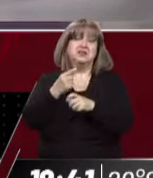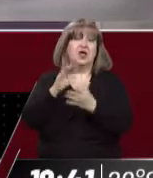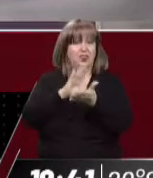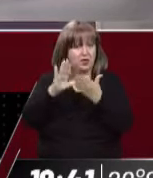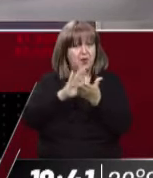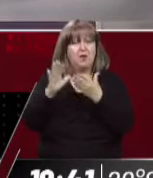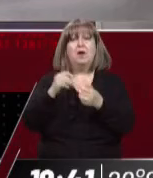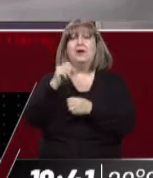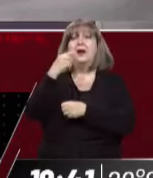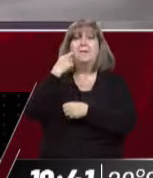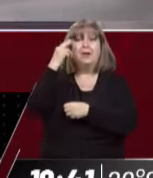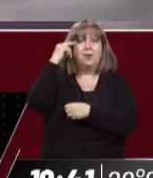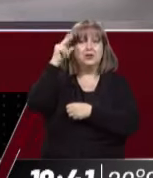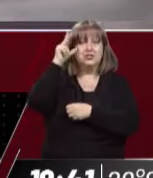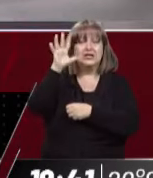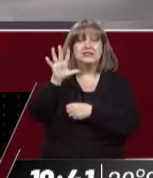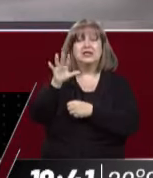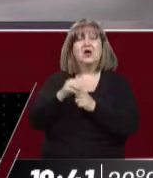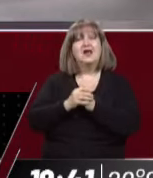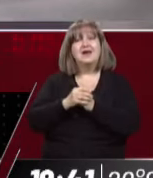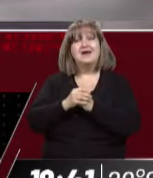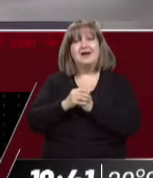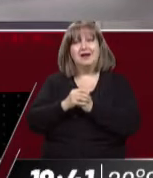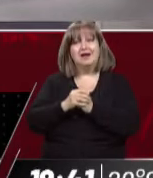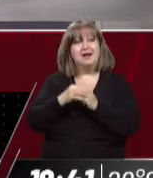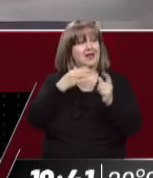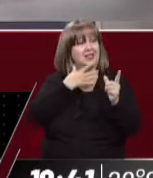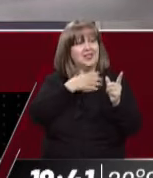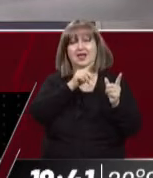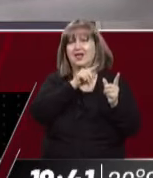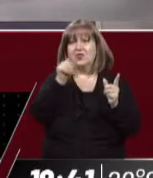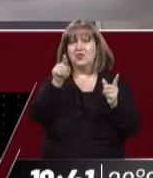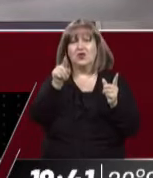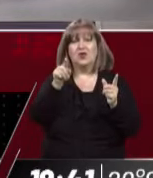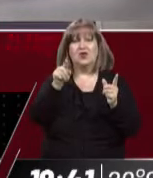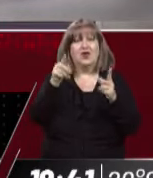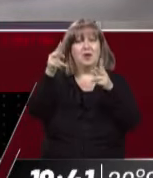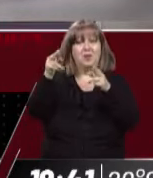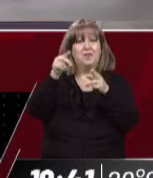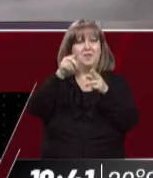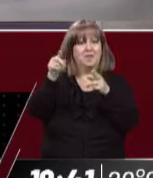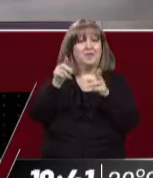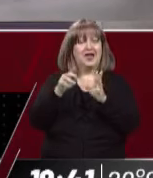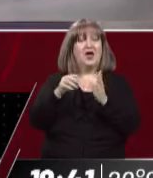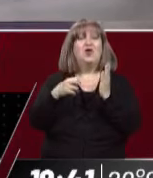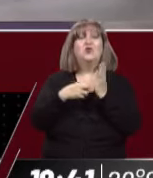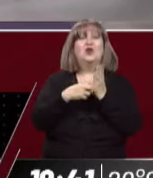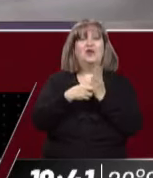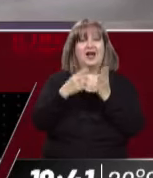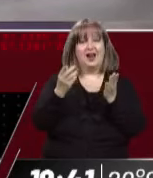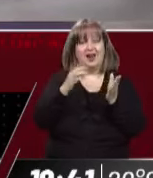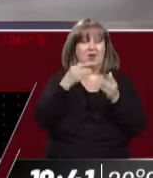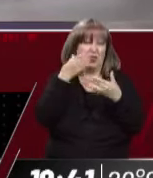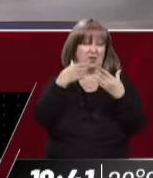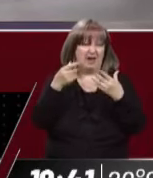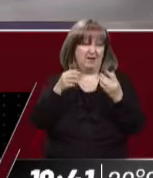a ver, y esa escena ahora me gusta más, después de leer lo que vos pusiste. Párrafo aparte es una gran escena. Te hago las últimas, Juanjo, y desde ya